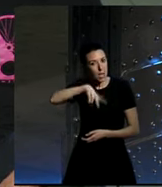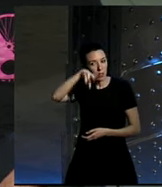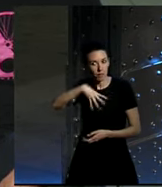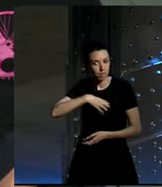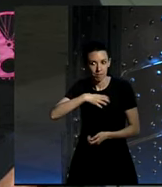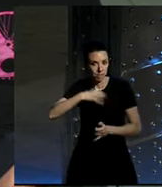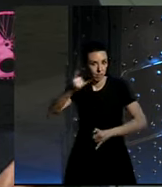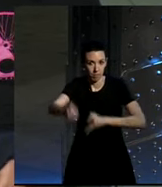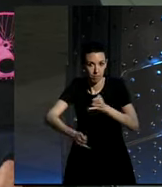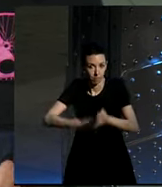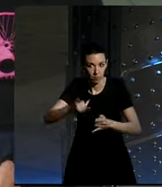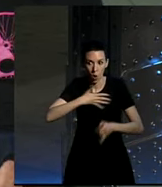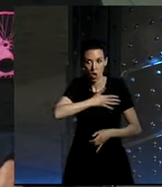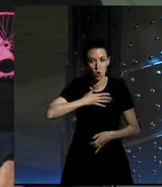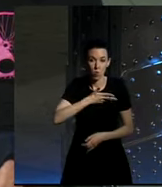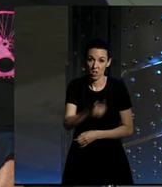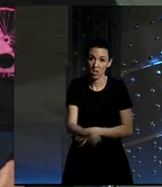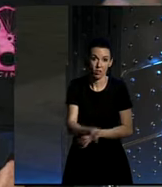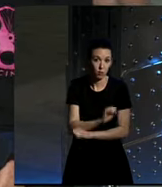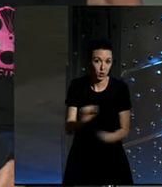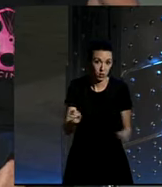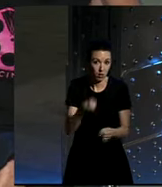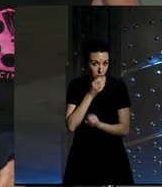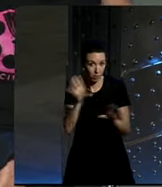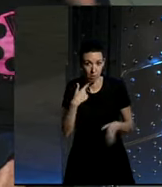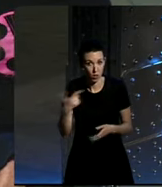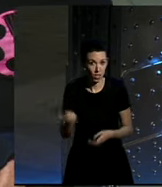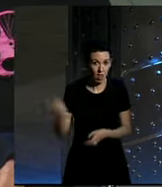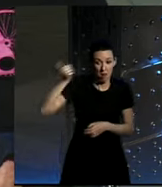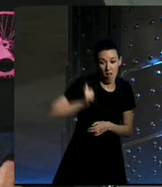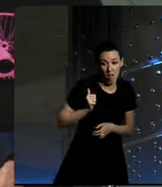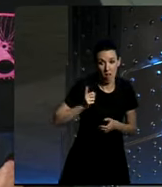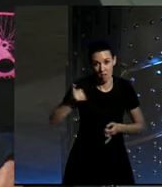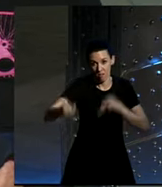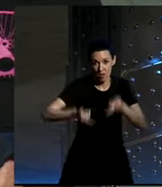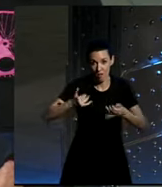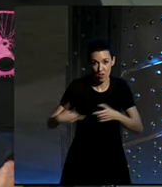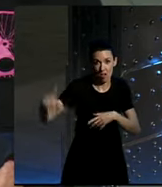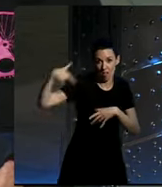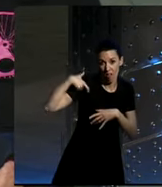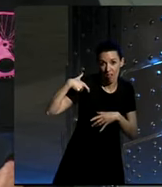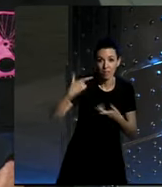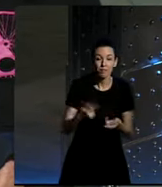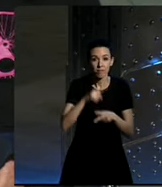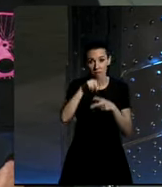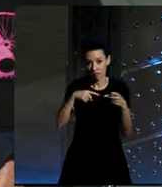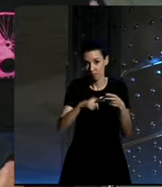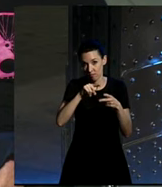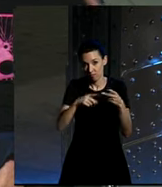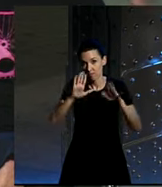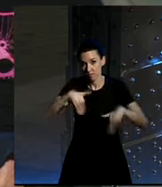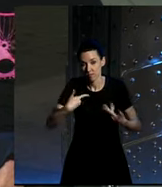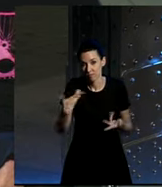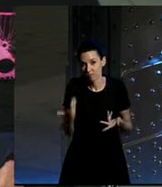no se puede ciclar con comodidad vamos que tienes que llevarla en la cabeza entonces esas son las dos cosas que nos van a